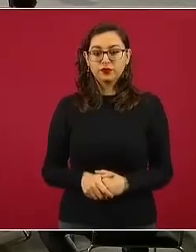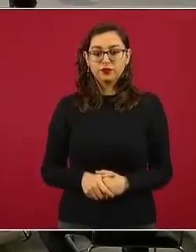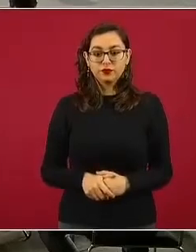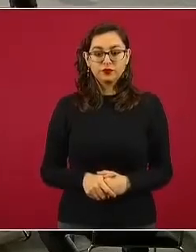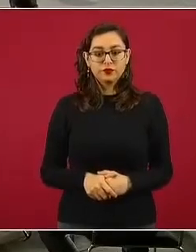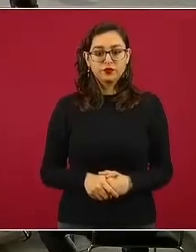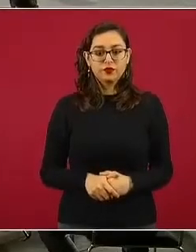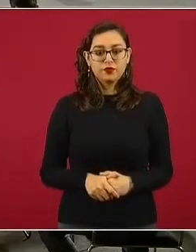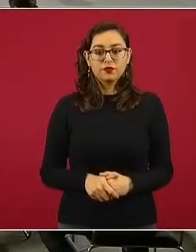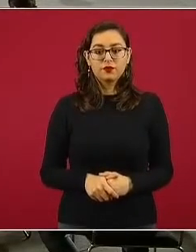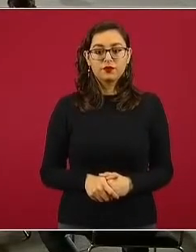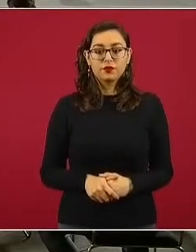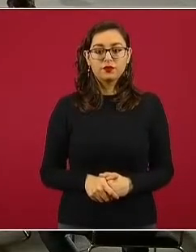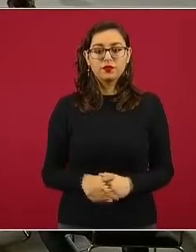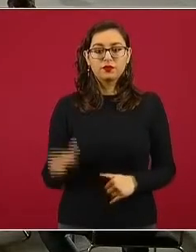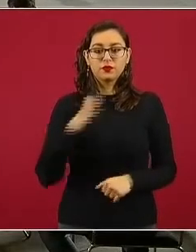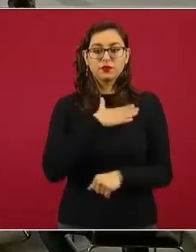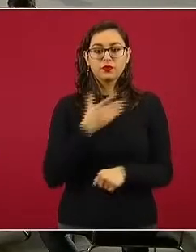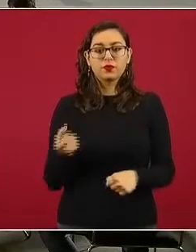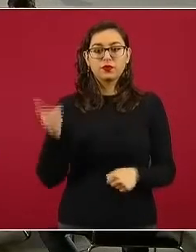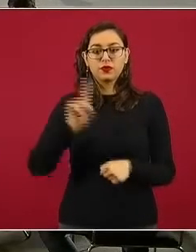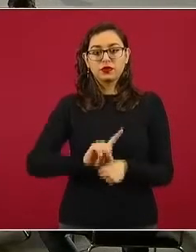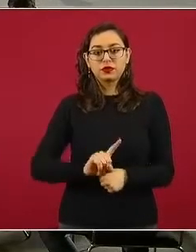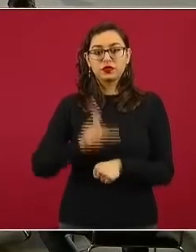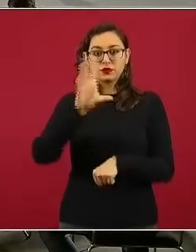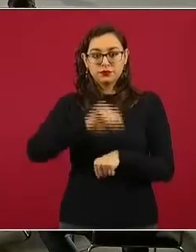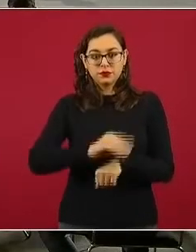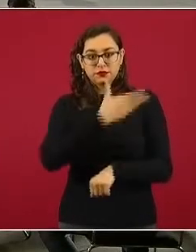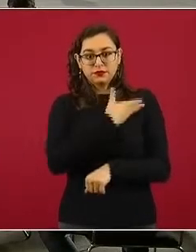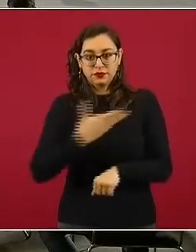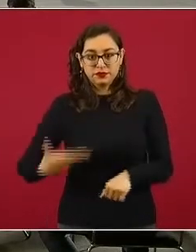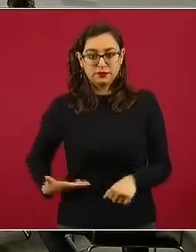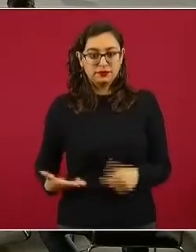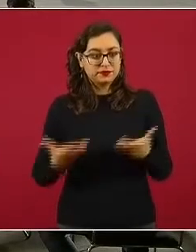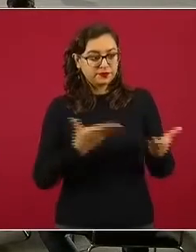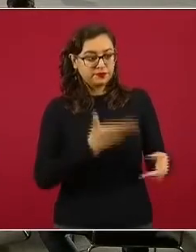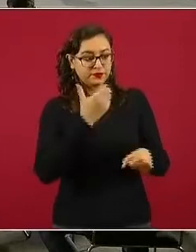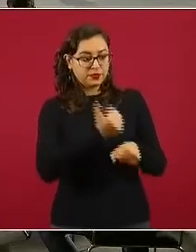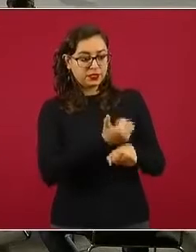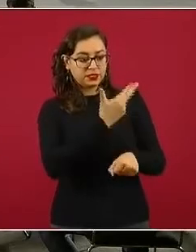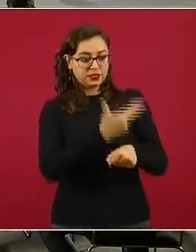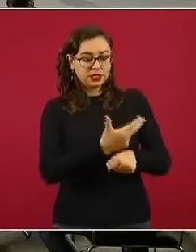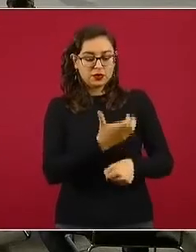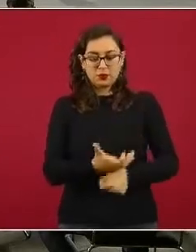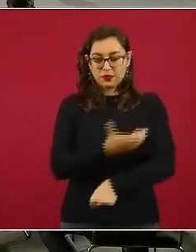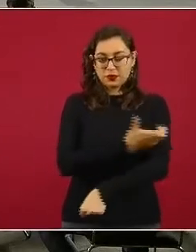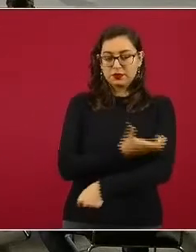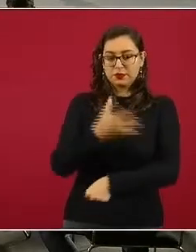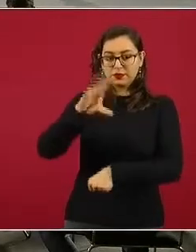Buenos días, con su permiso, señor presidente, con su permiso, secretario, compañeros.